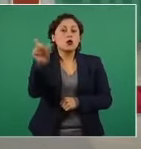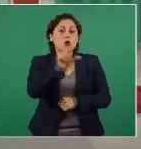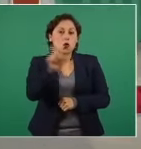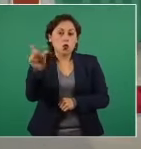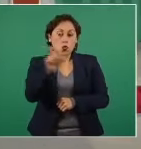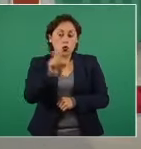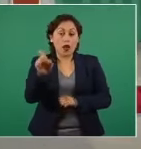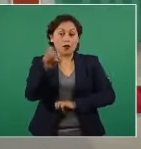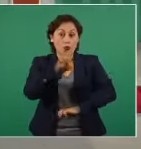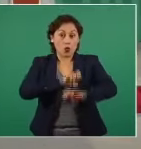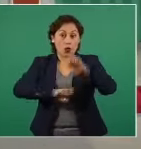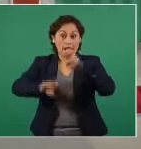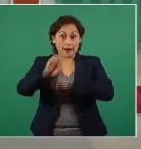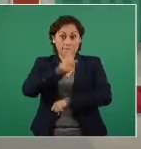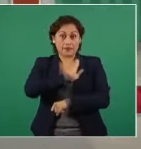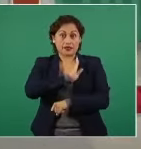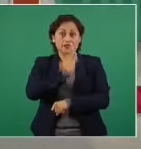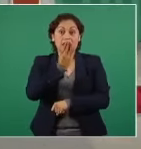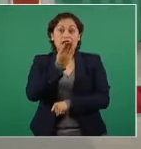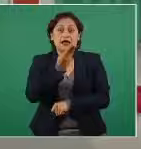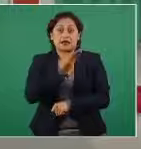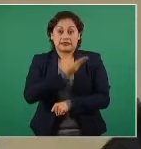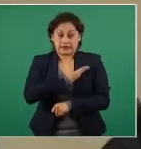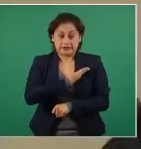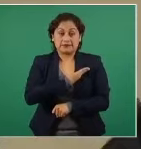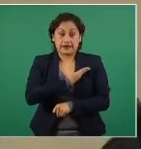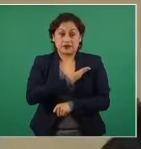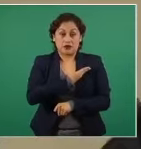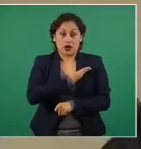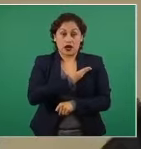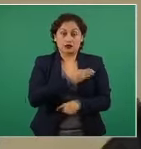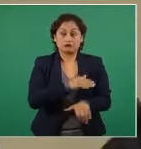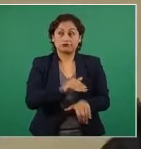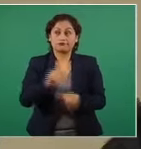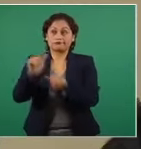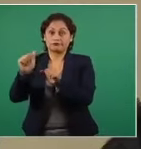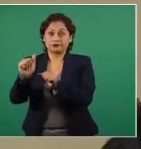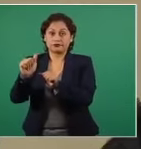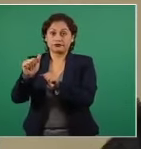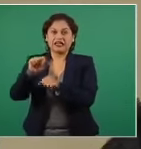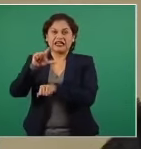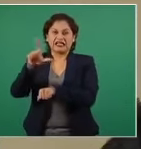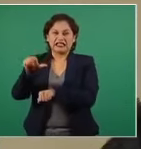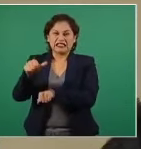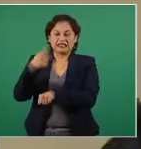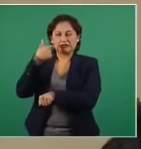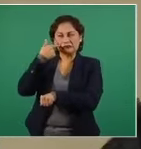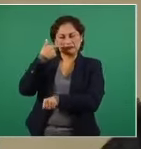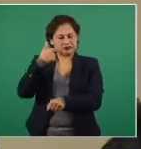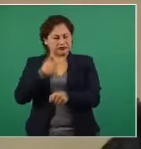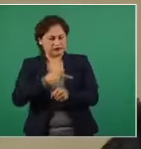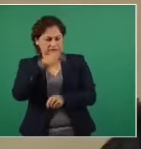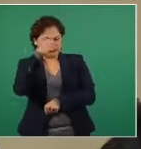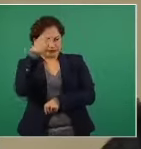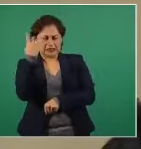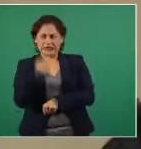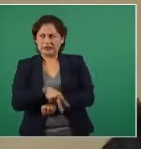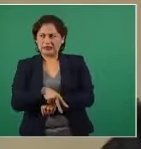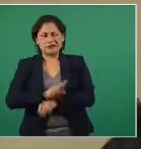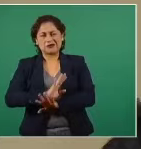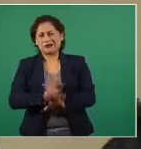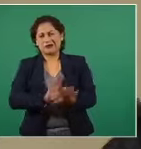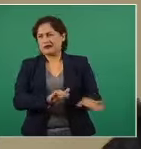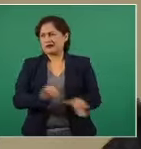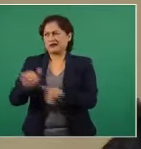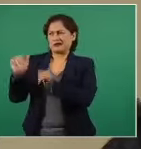españolas, muchas pymes españolas que desearían venir a México se echan para atrás. Por eso le estoy diciendo, señor presidente, la pregunta se la